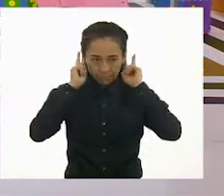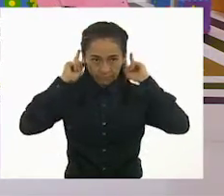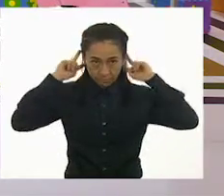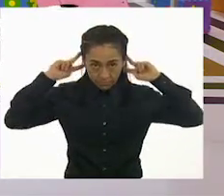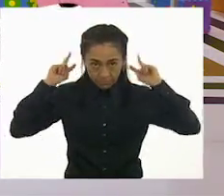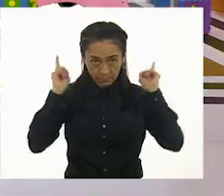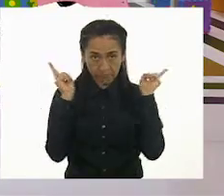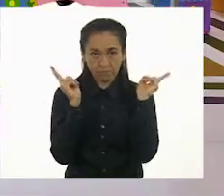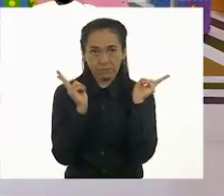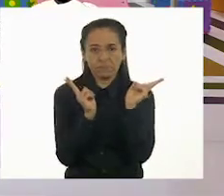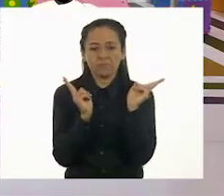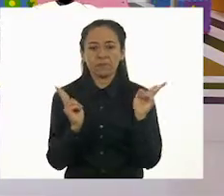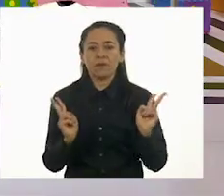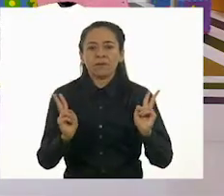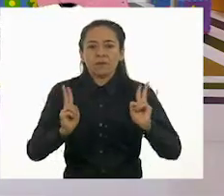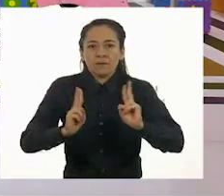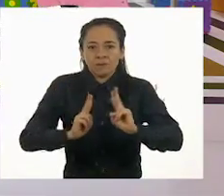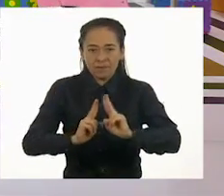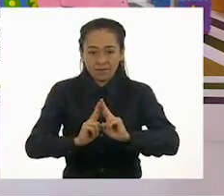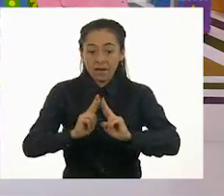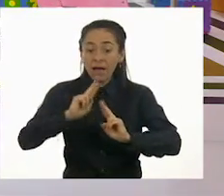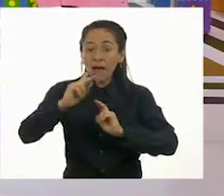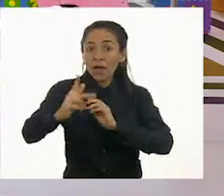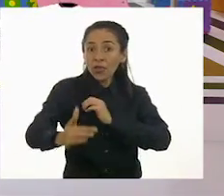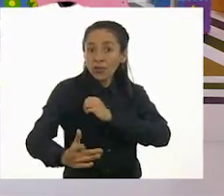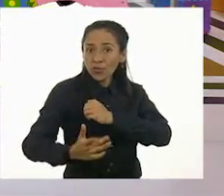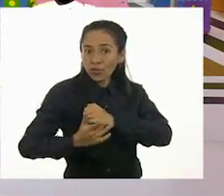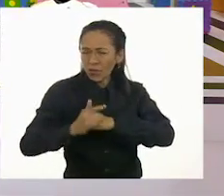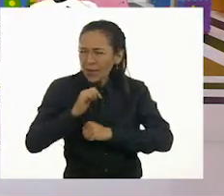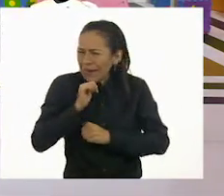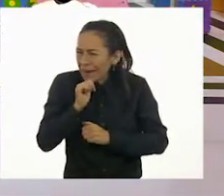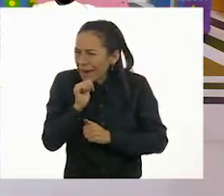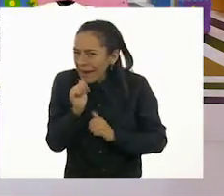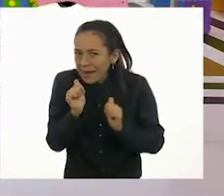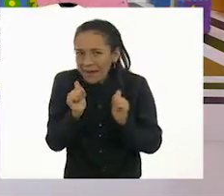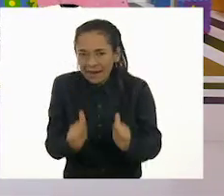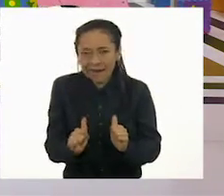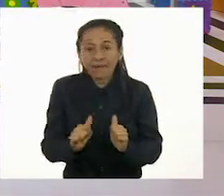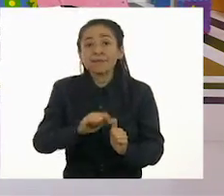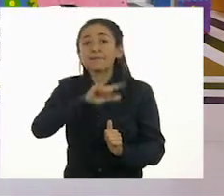doblarlo a la mitad sin tocarlo y lo voy a guardar en una bolsita de plástico.